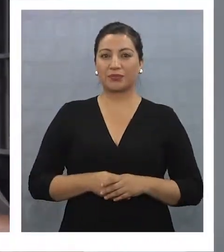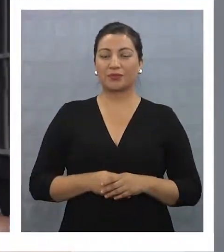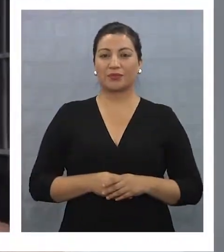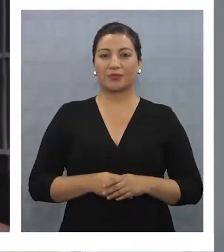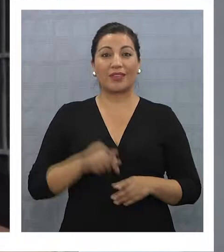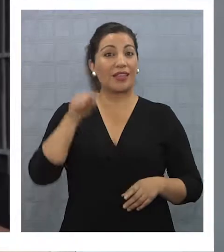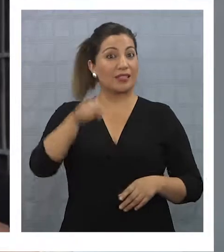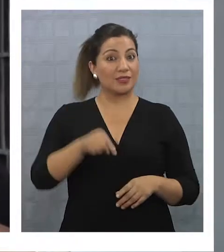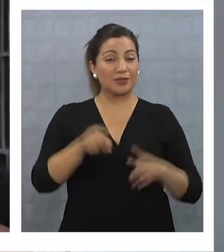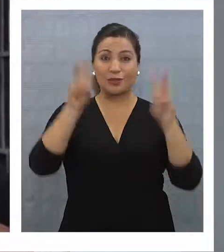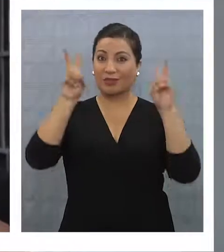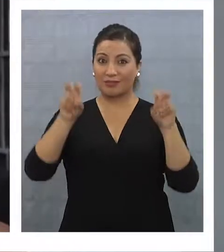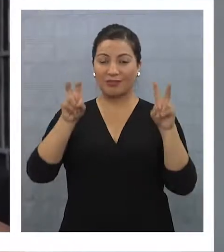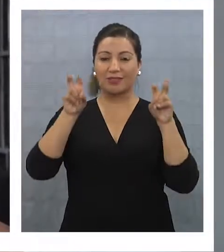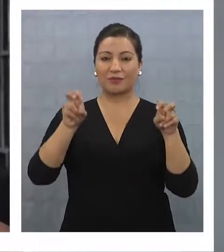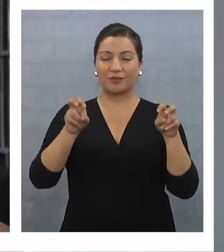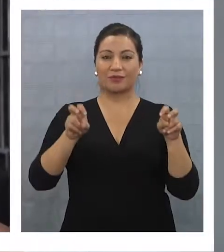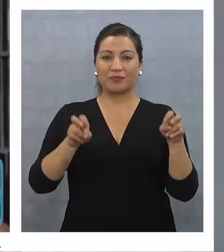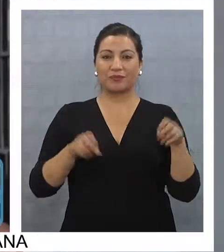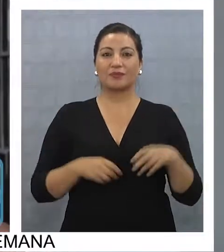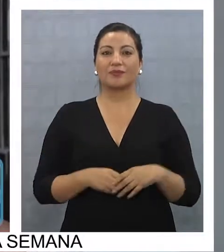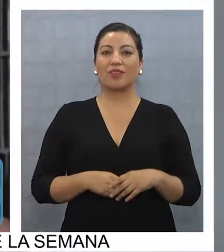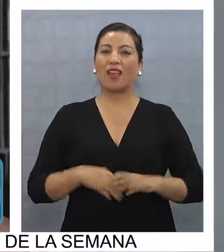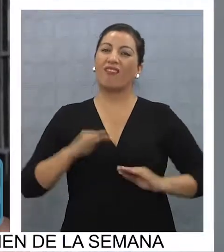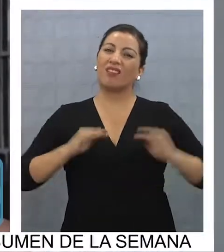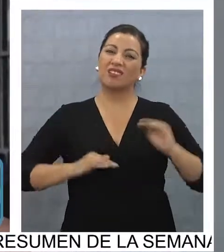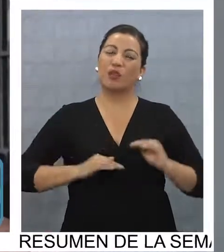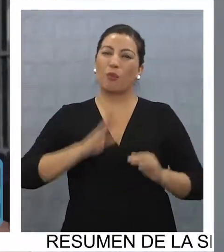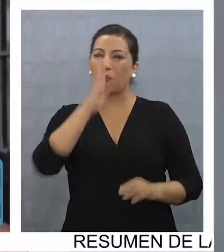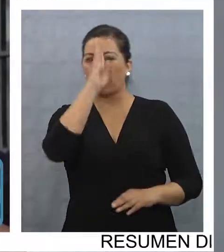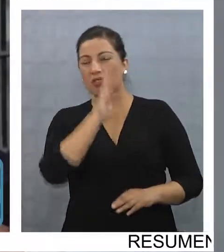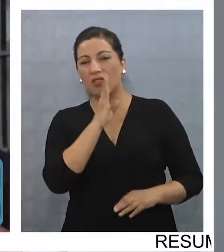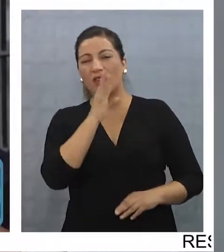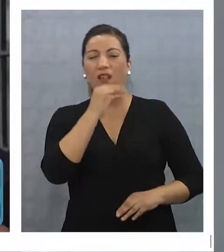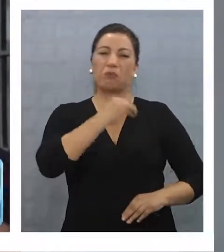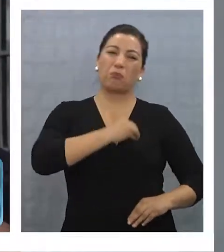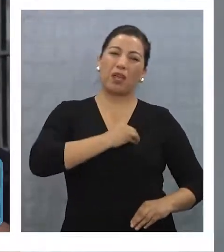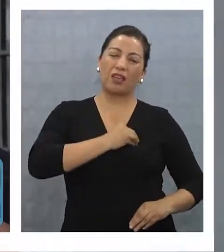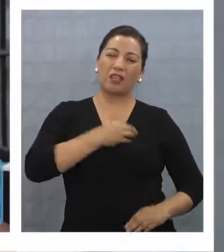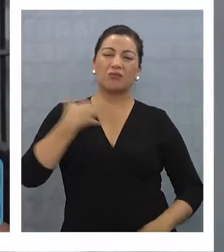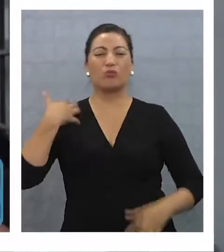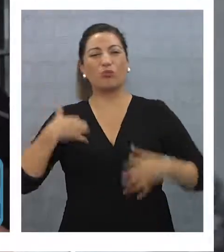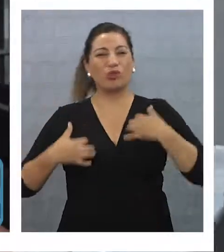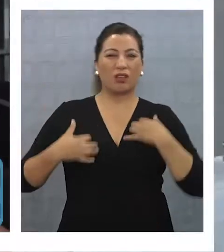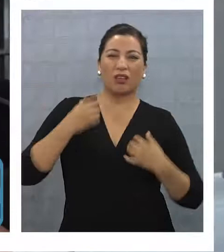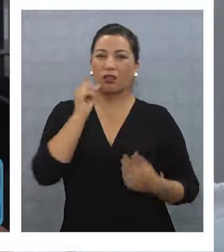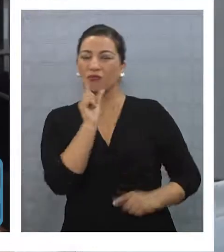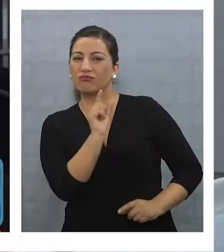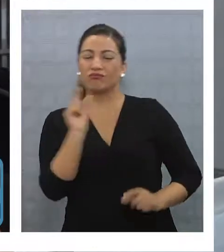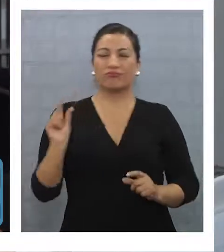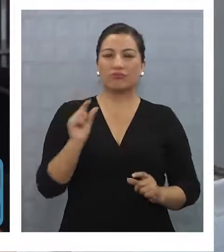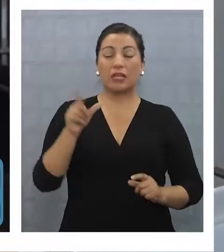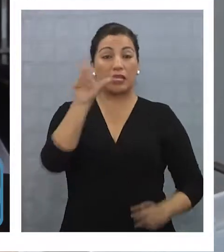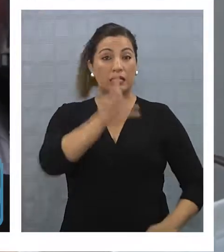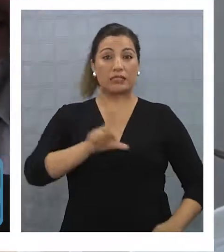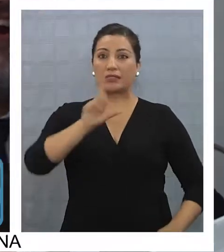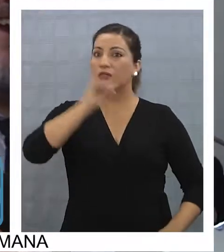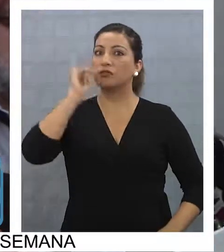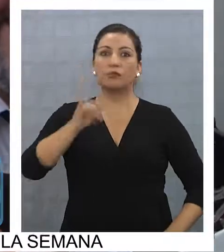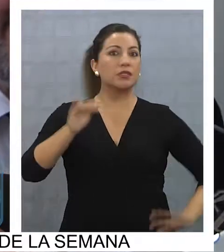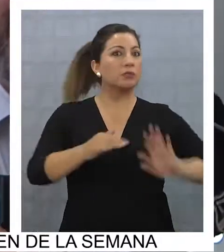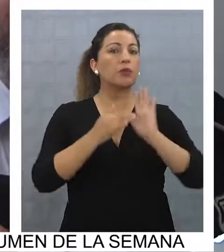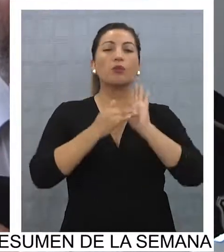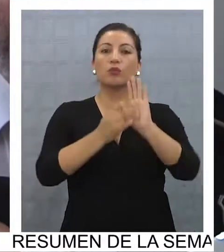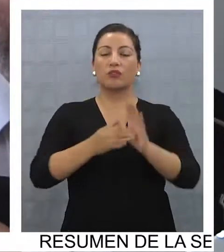Es algo realmente entre pena, tristeza y molestia también. O sea, el liceo se caracterizaba